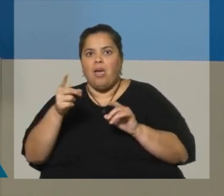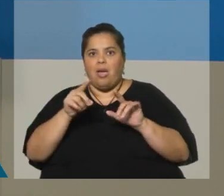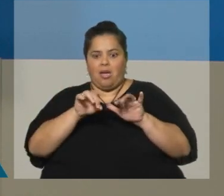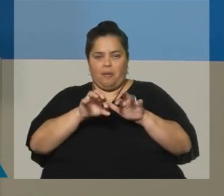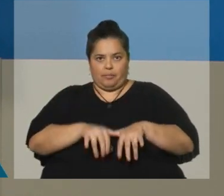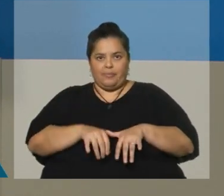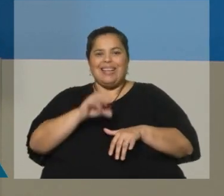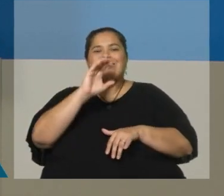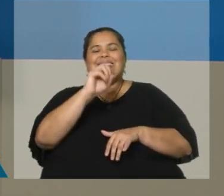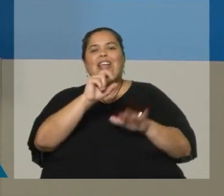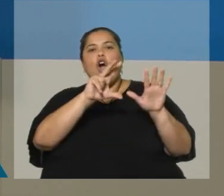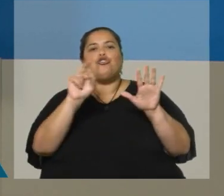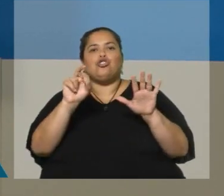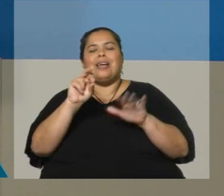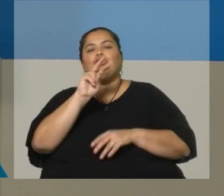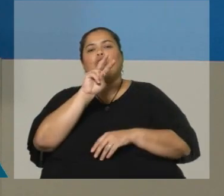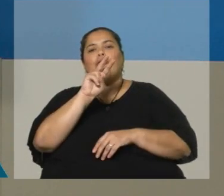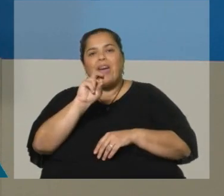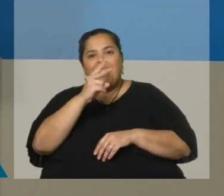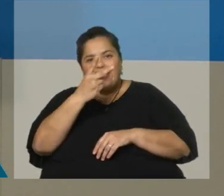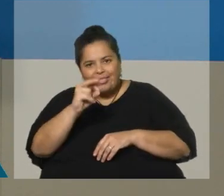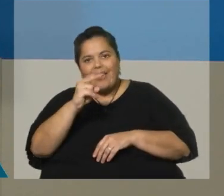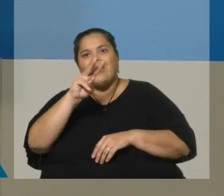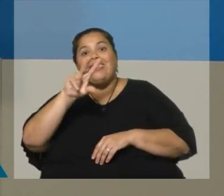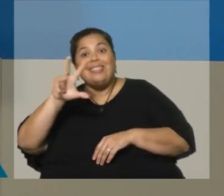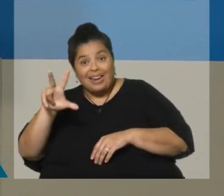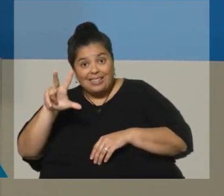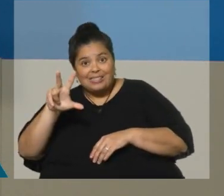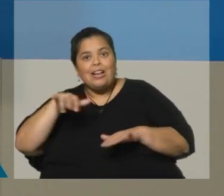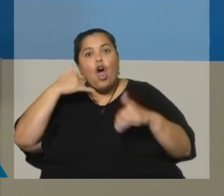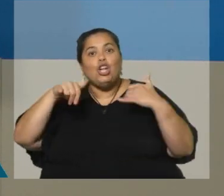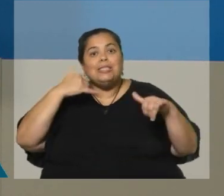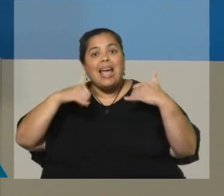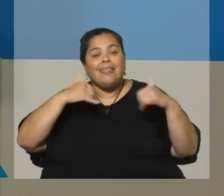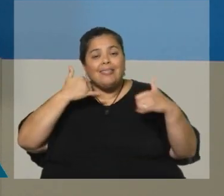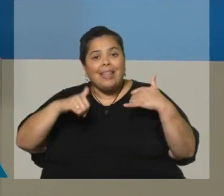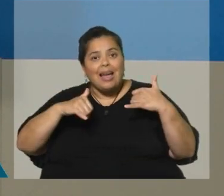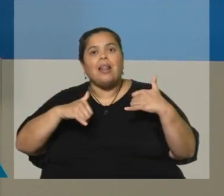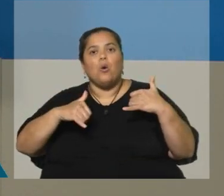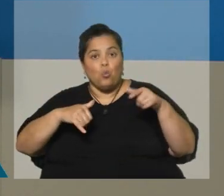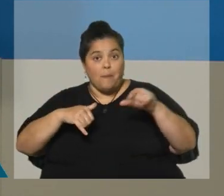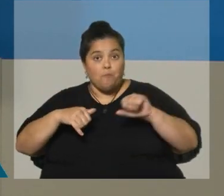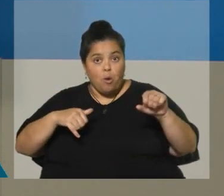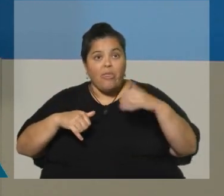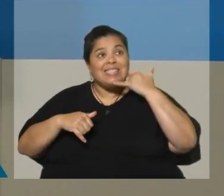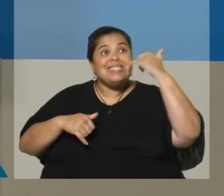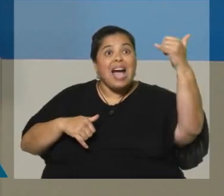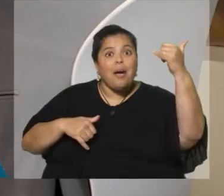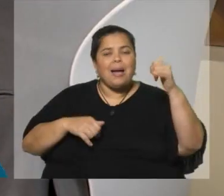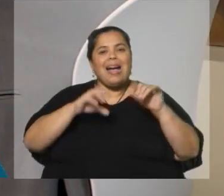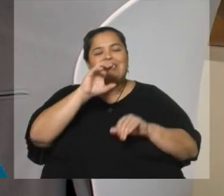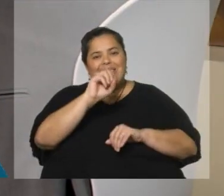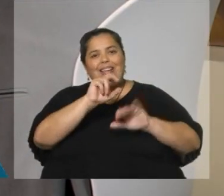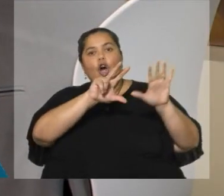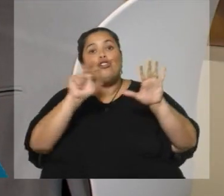canal del 0800 20 23, que es un call center que ya está habilitado en este momento para sacar otras dudas. 0800 20 23.